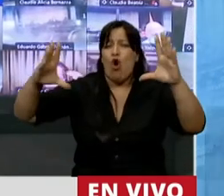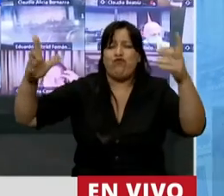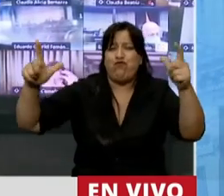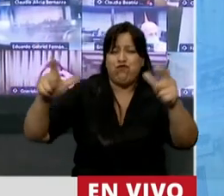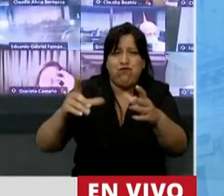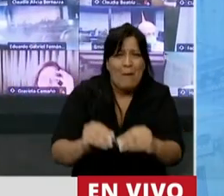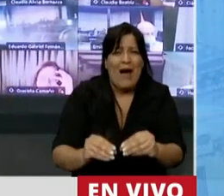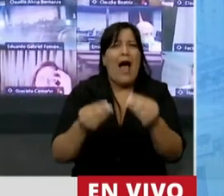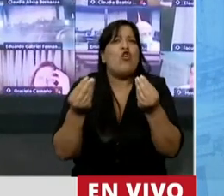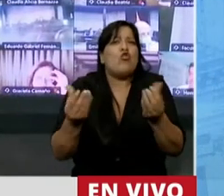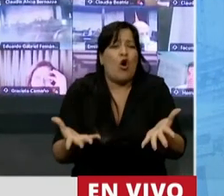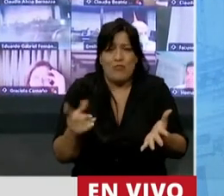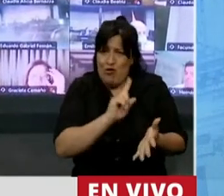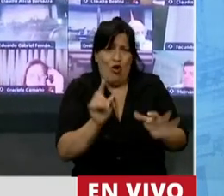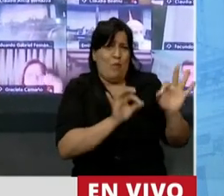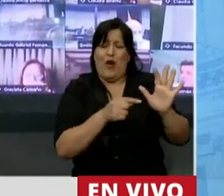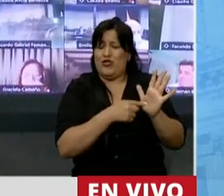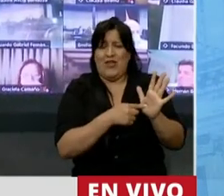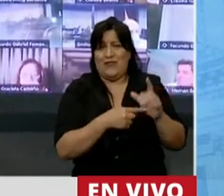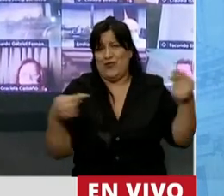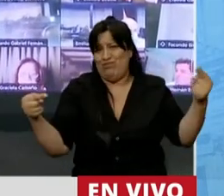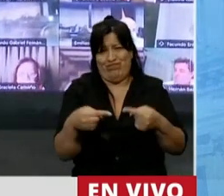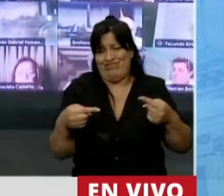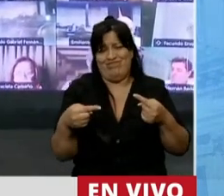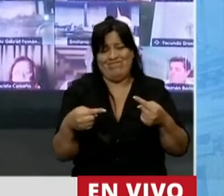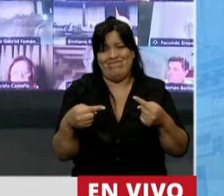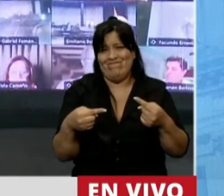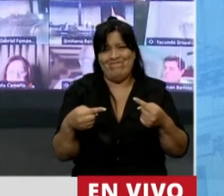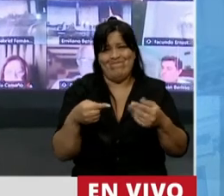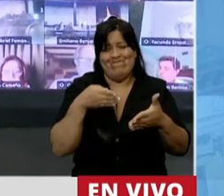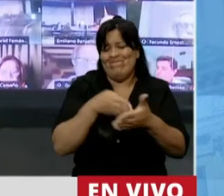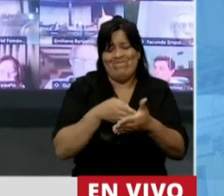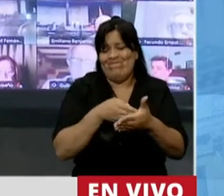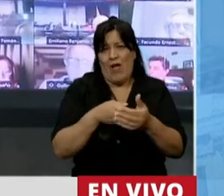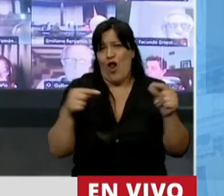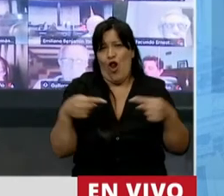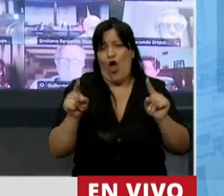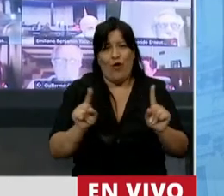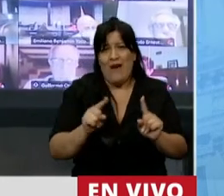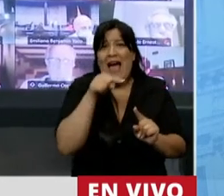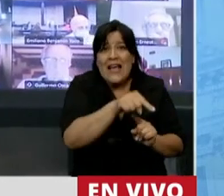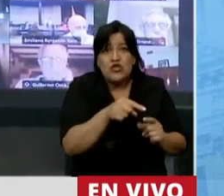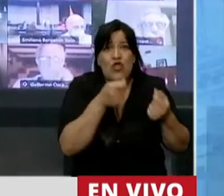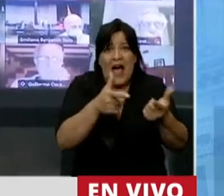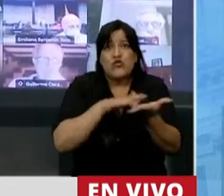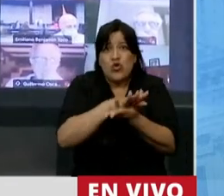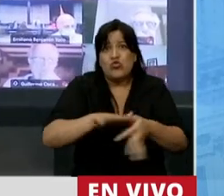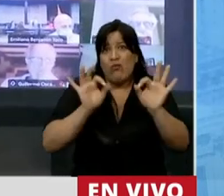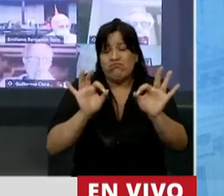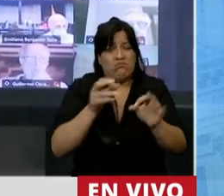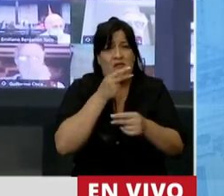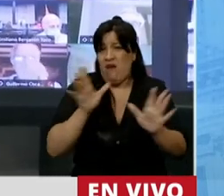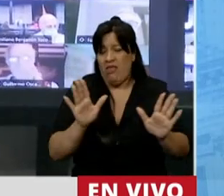Y no este proyecto inconducente que sinceramente no va a solucionar absolutamente